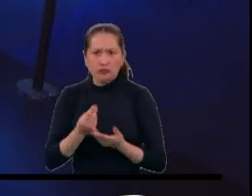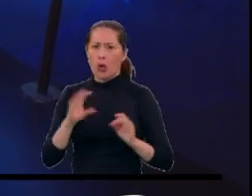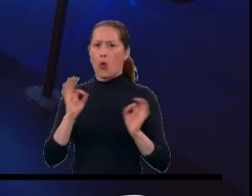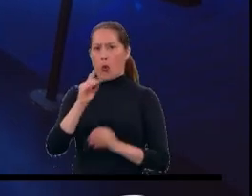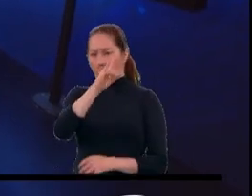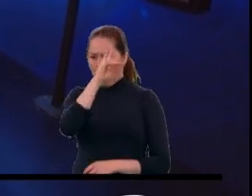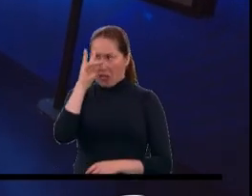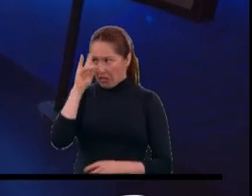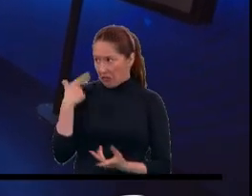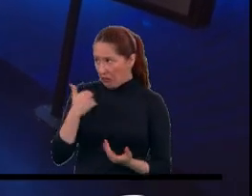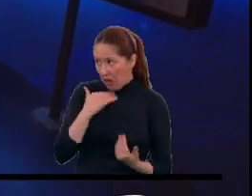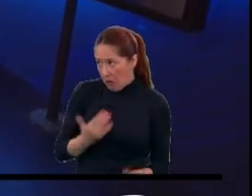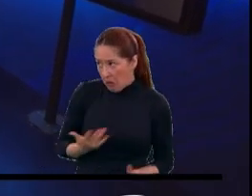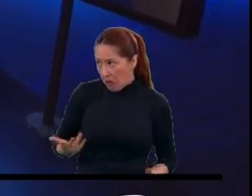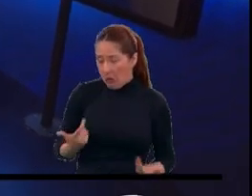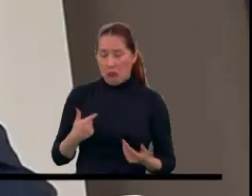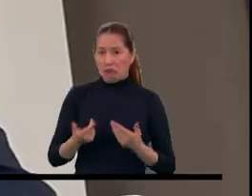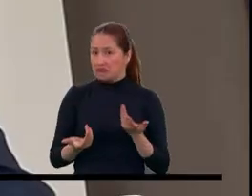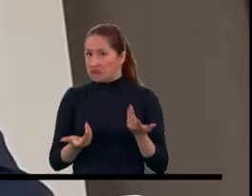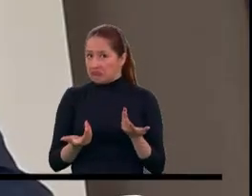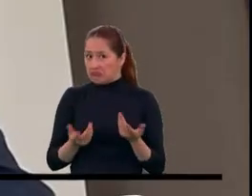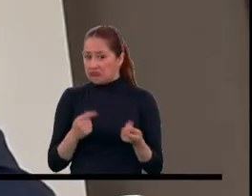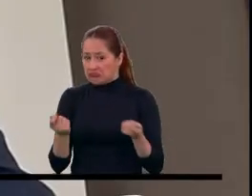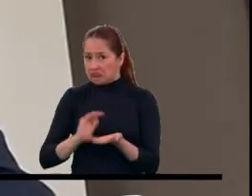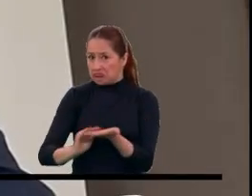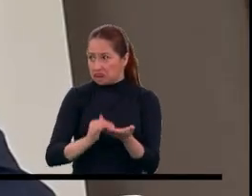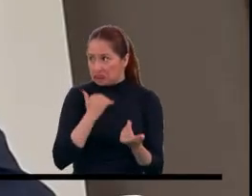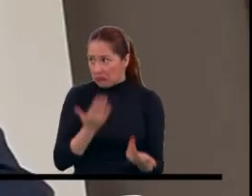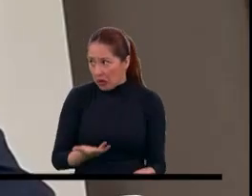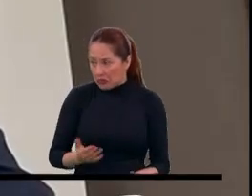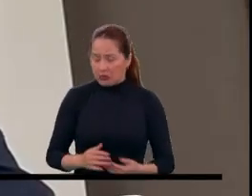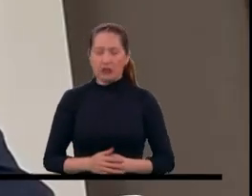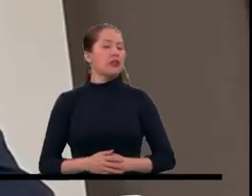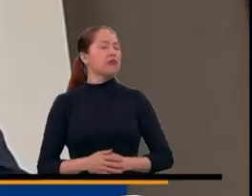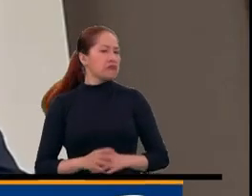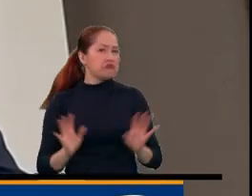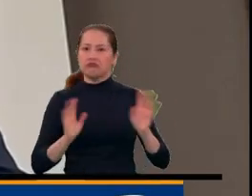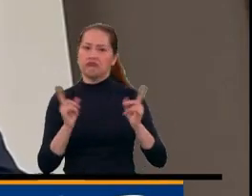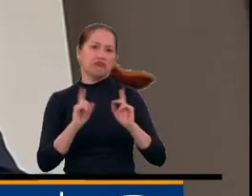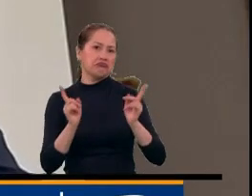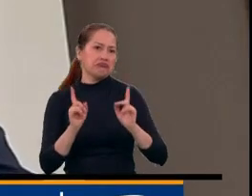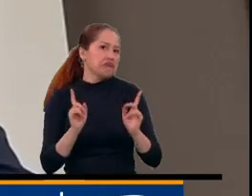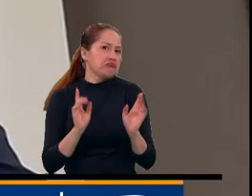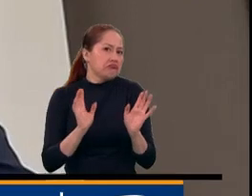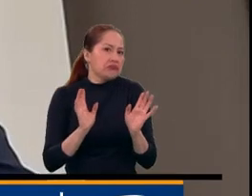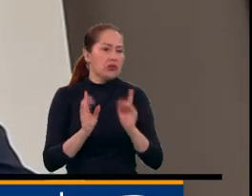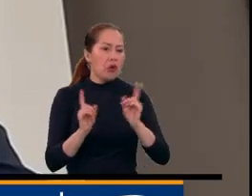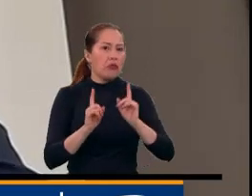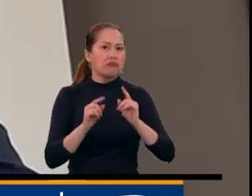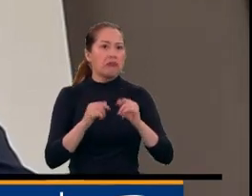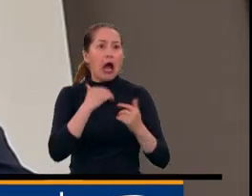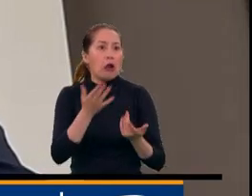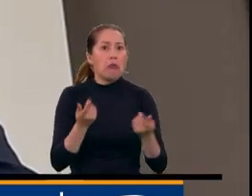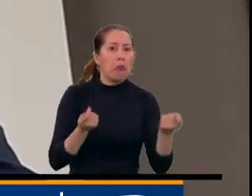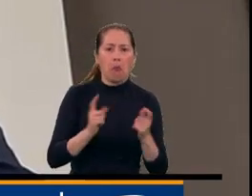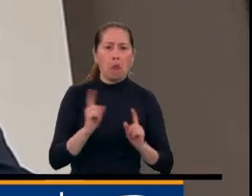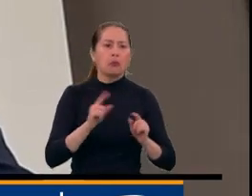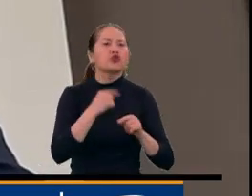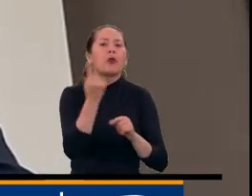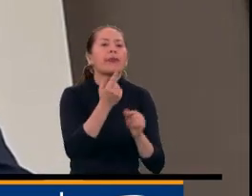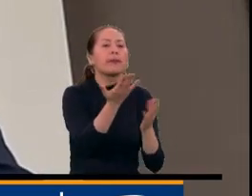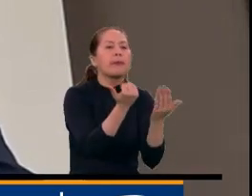No, ahorita la única medida es el apoyo de todos los cuerpos de bomberos para controlar este incendio, porque repito, el